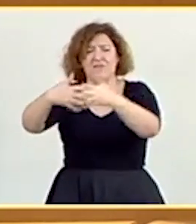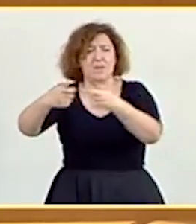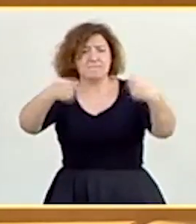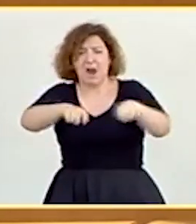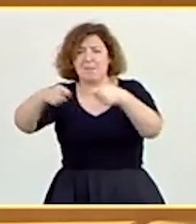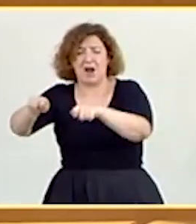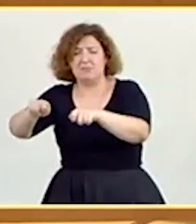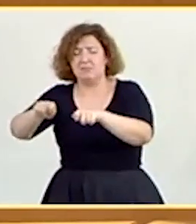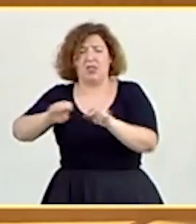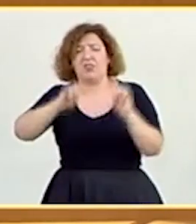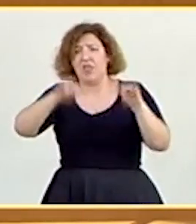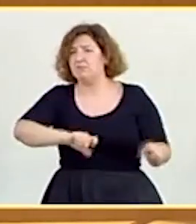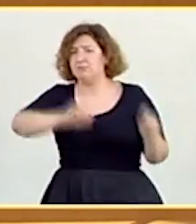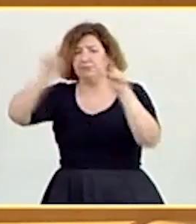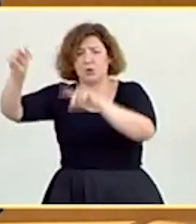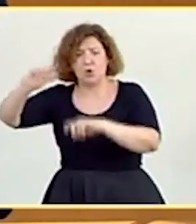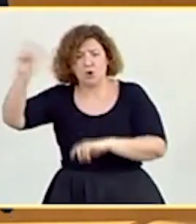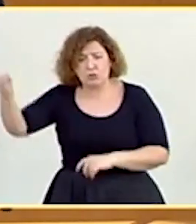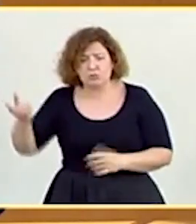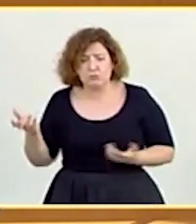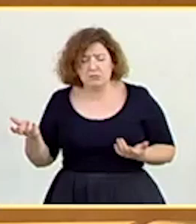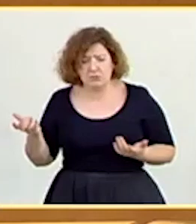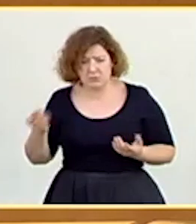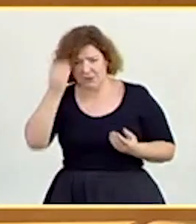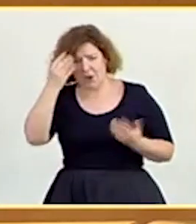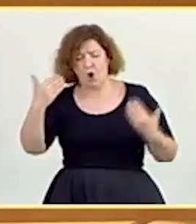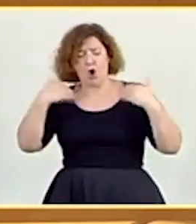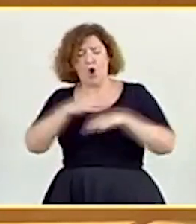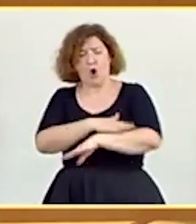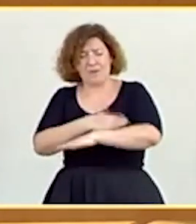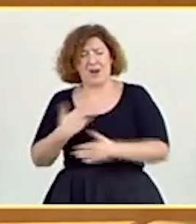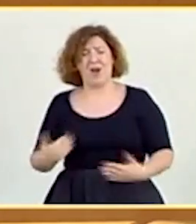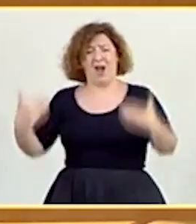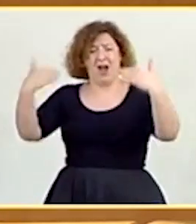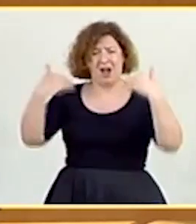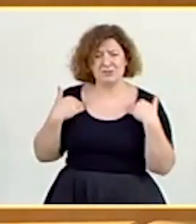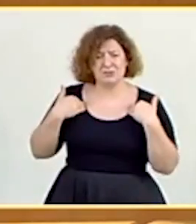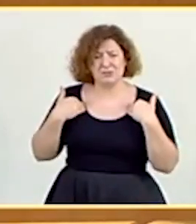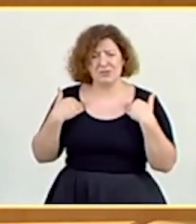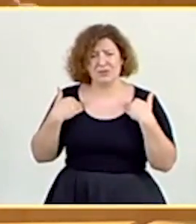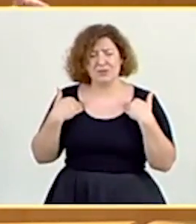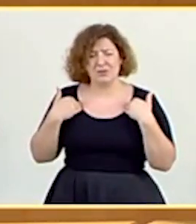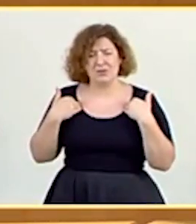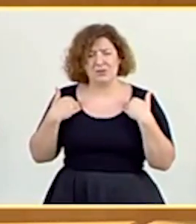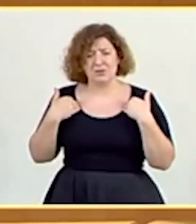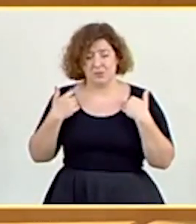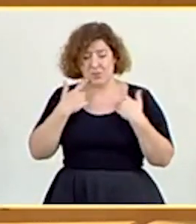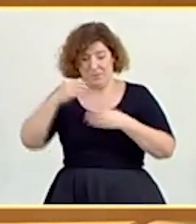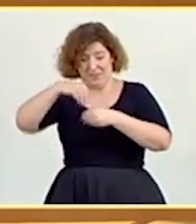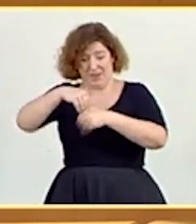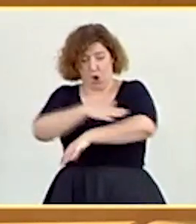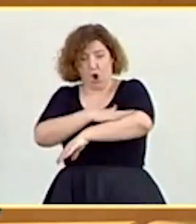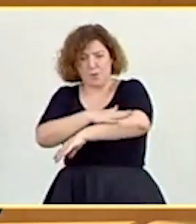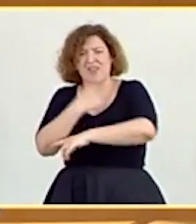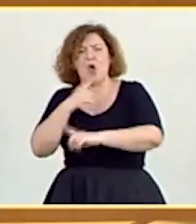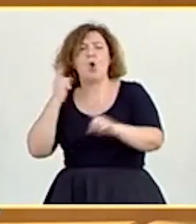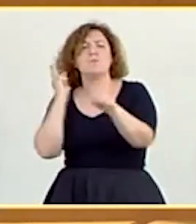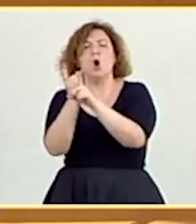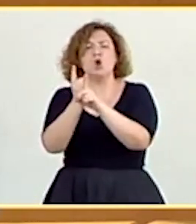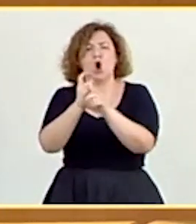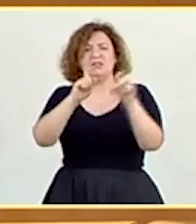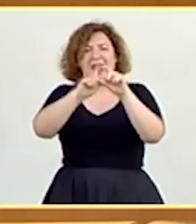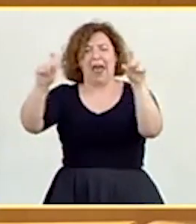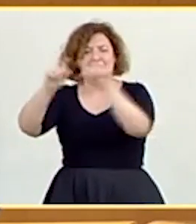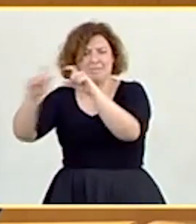y se marcharan de España, entonces el Gobierno va a asumir la responsabilidad por haber llamado uno de los miembros del Gobierno al boicot a estas